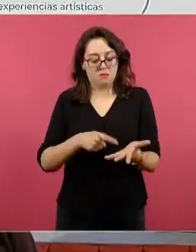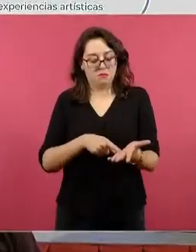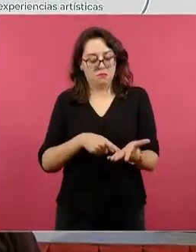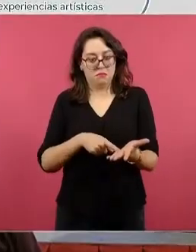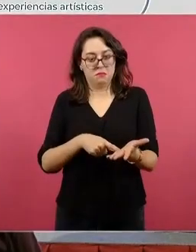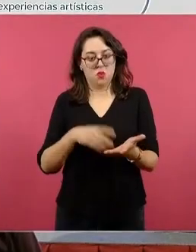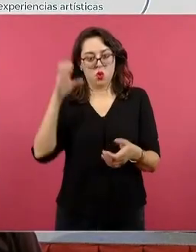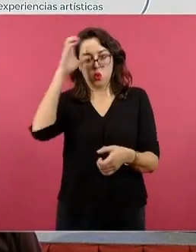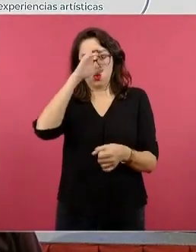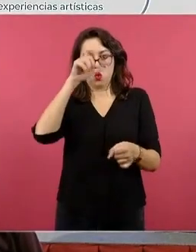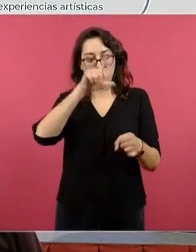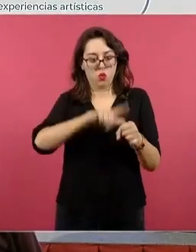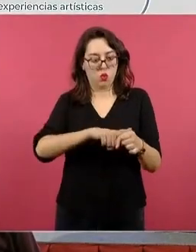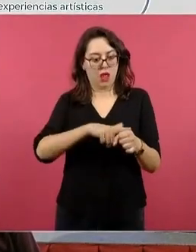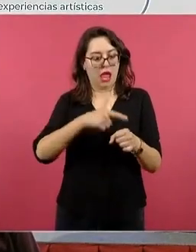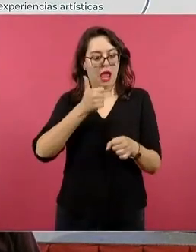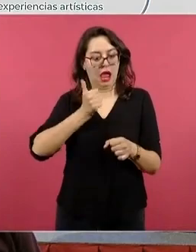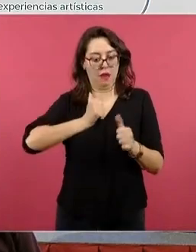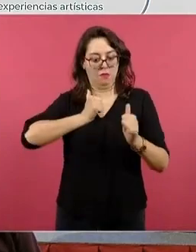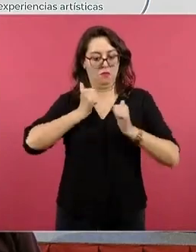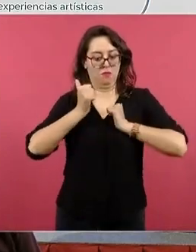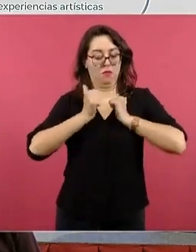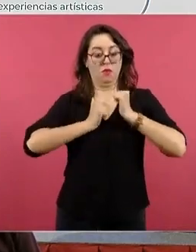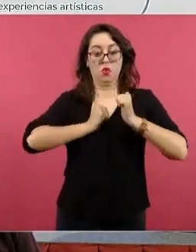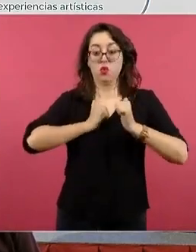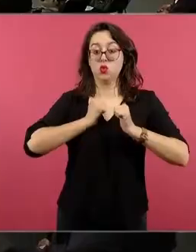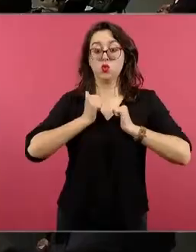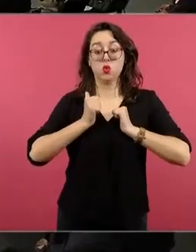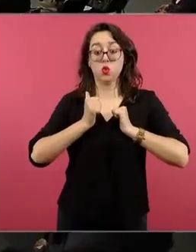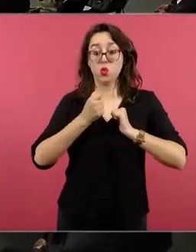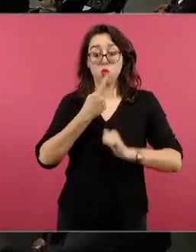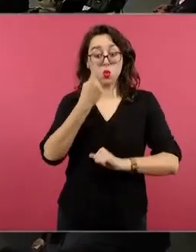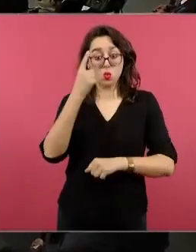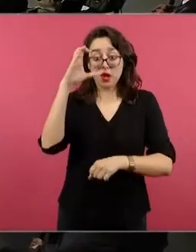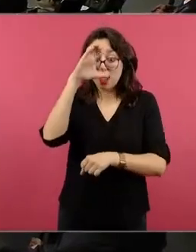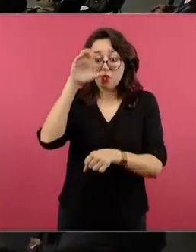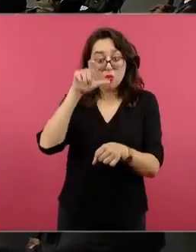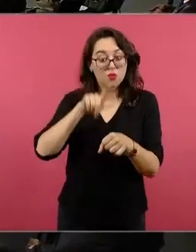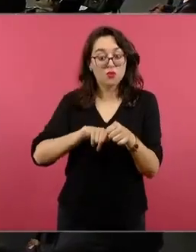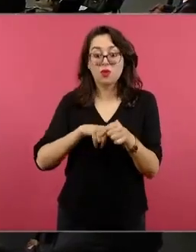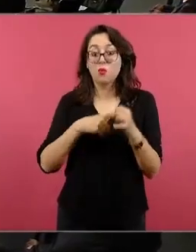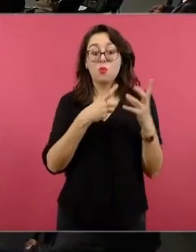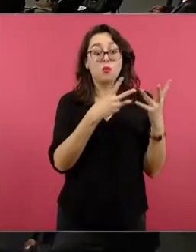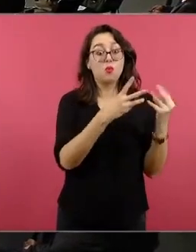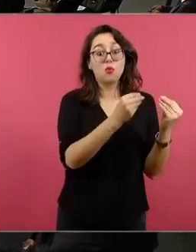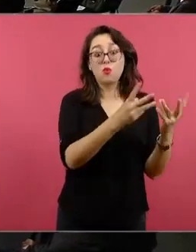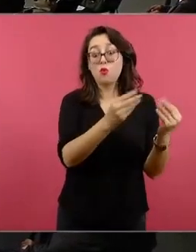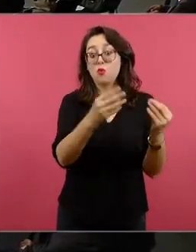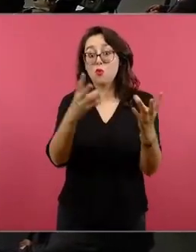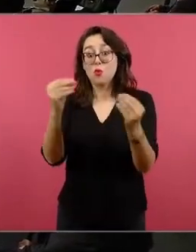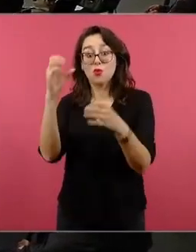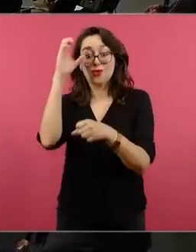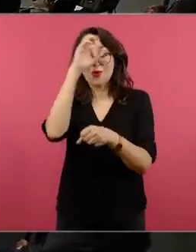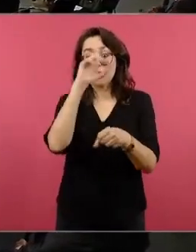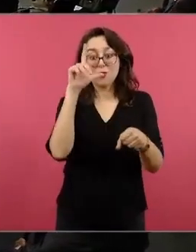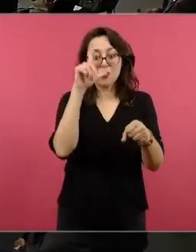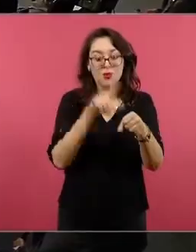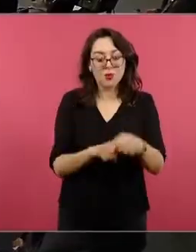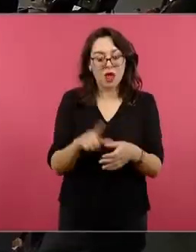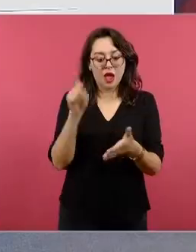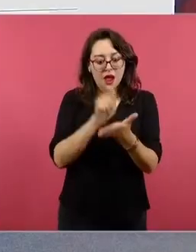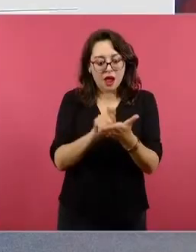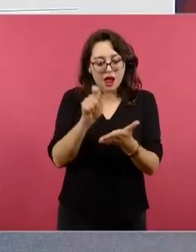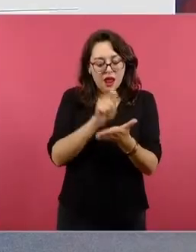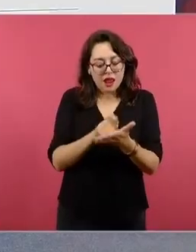cultura, ya es apropiarte de las culturas a través de la lectura y escritura. Y leer y escribir no es hacer actos,